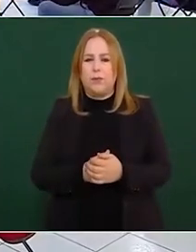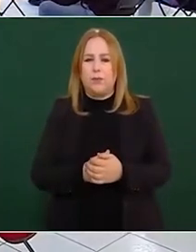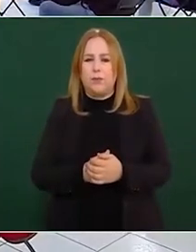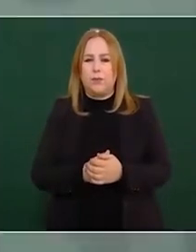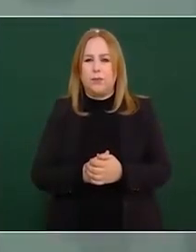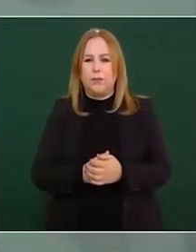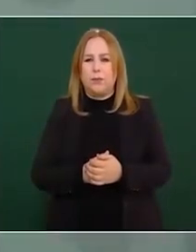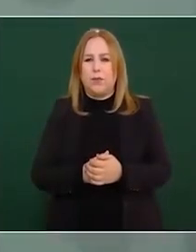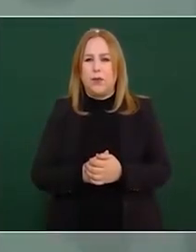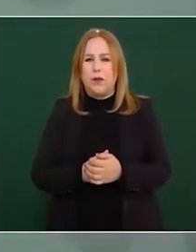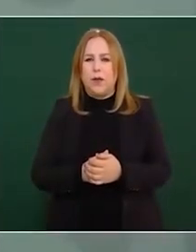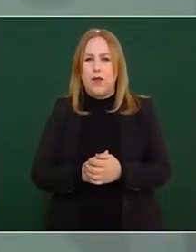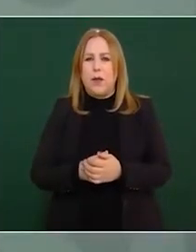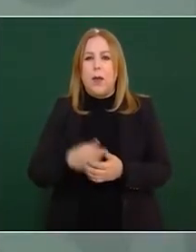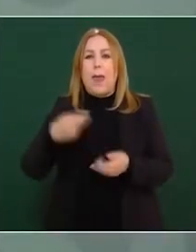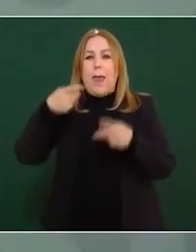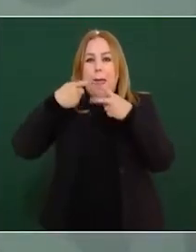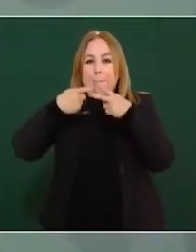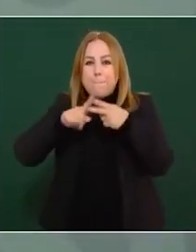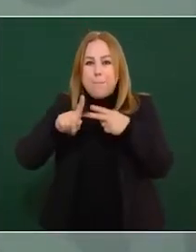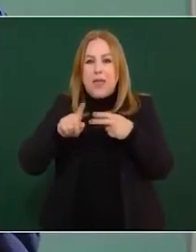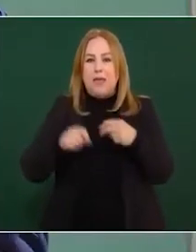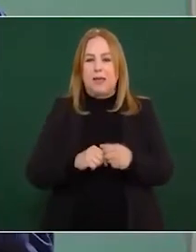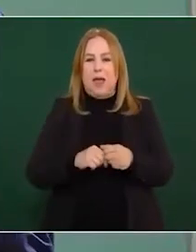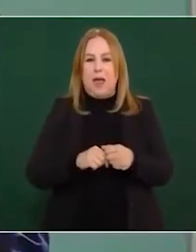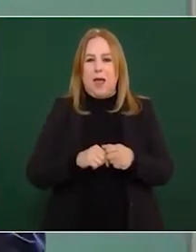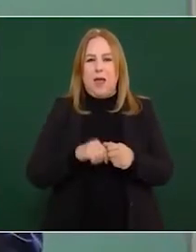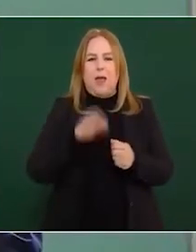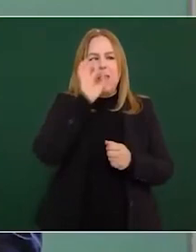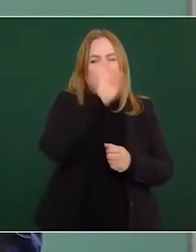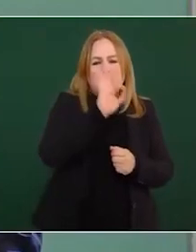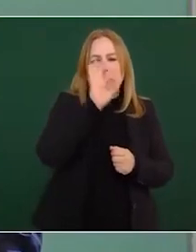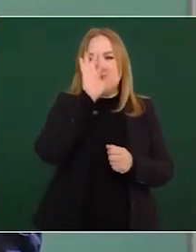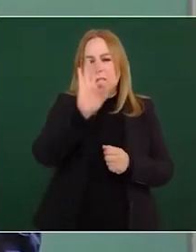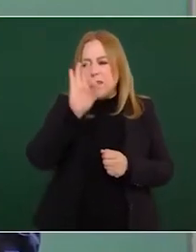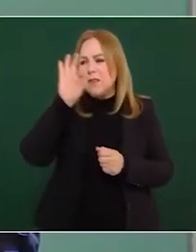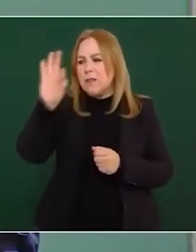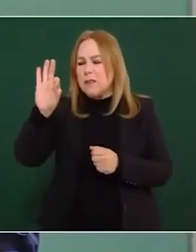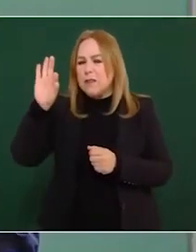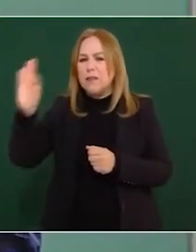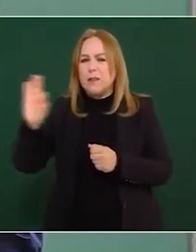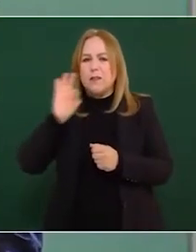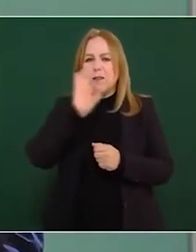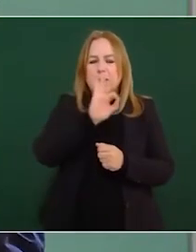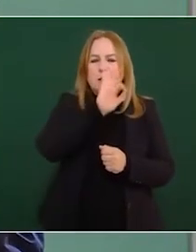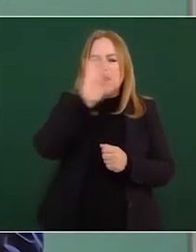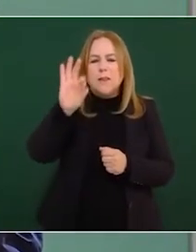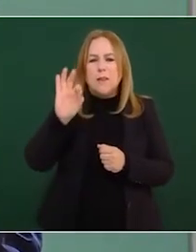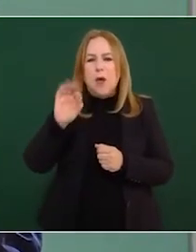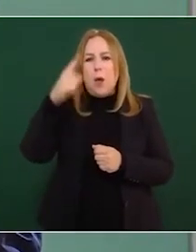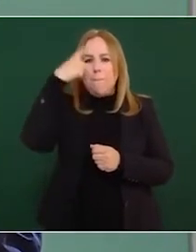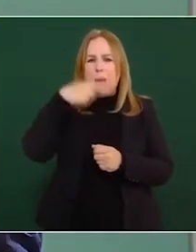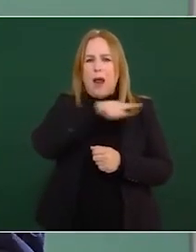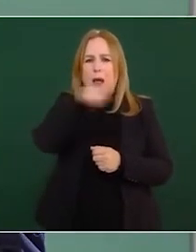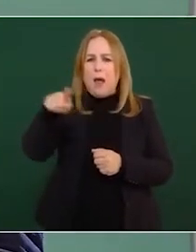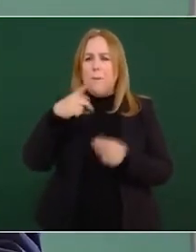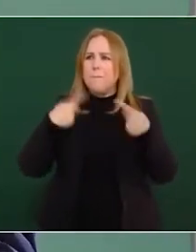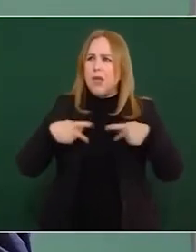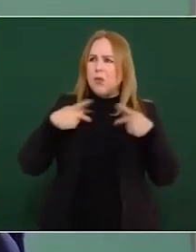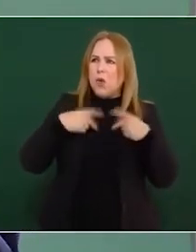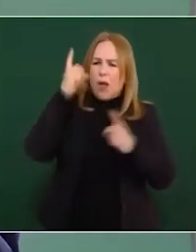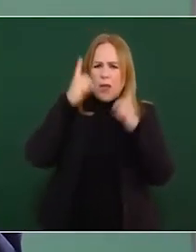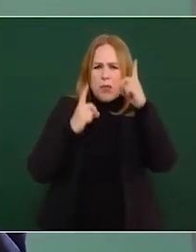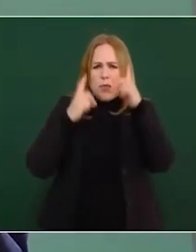siembran o quieren sembrar la duda porque usan la